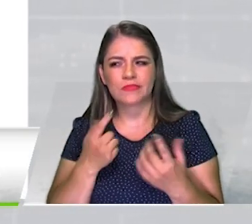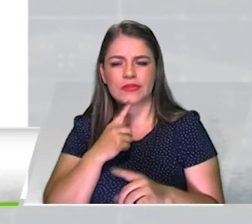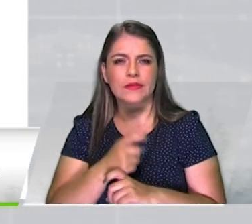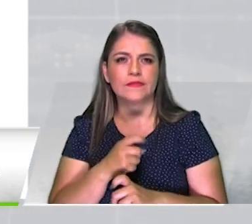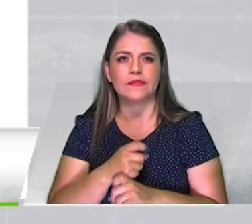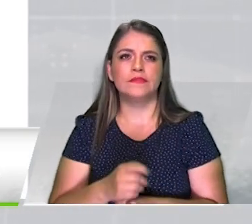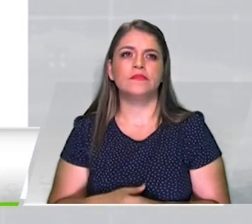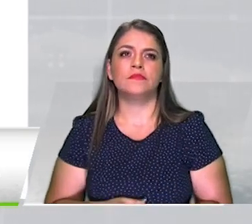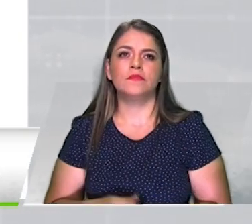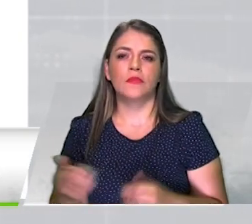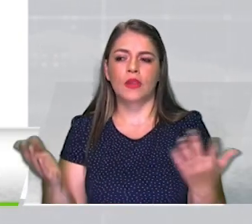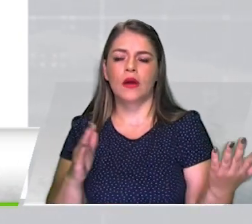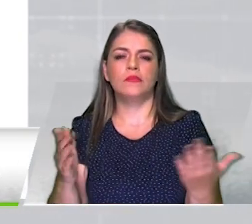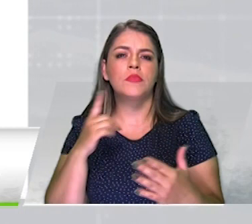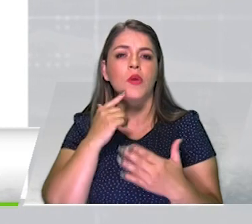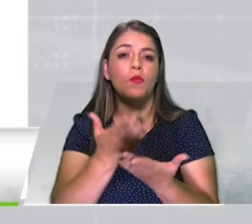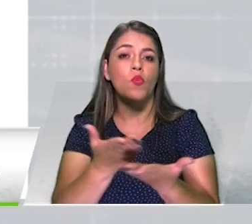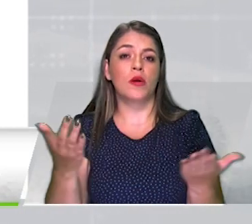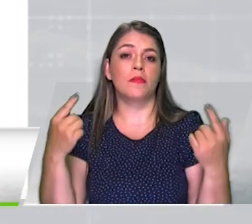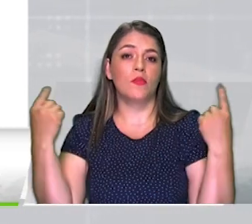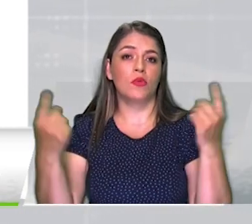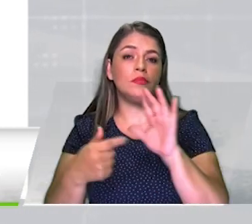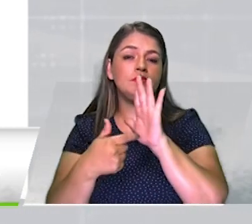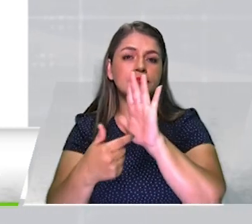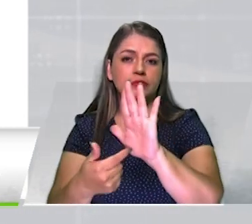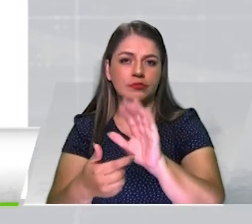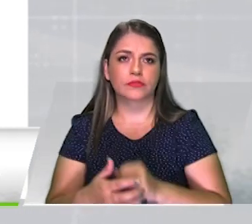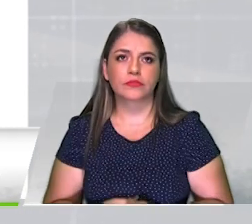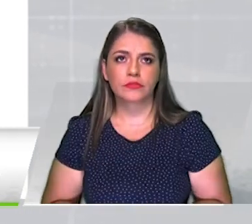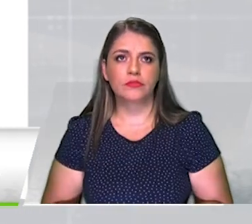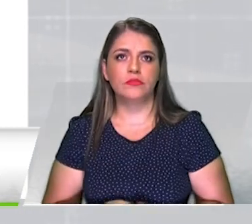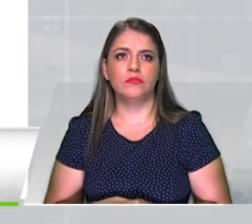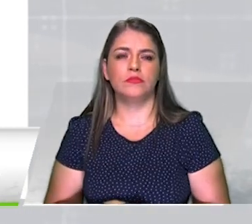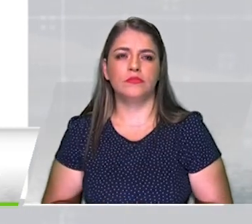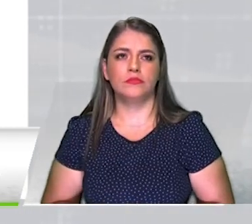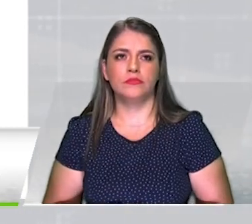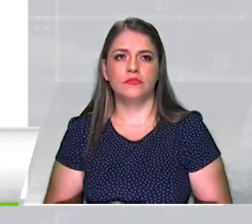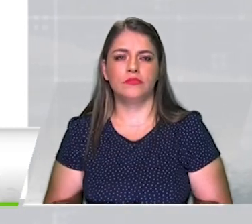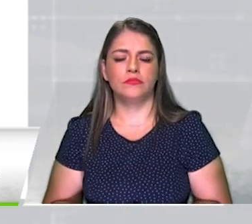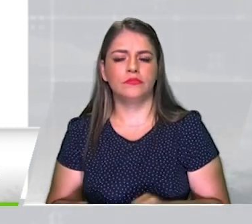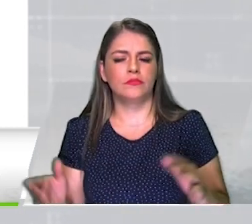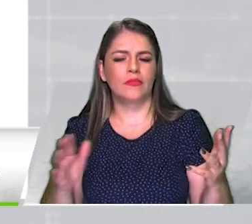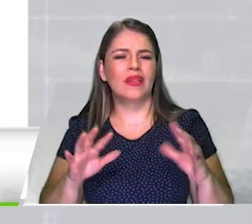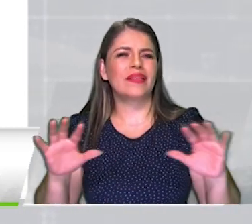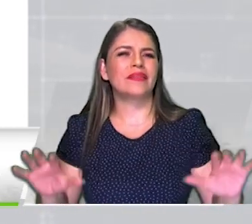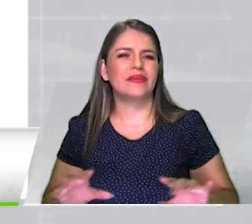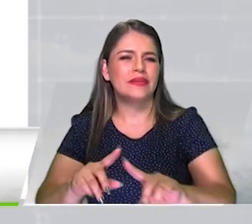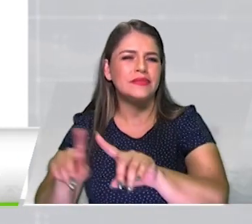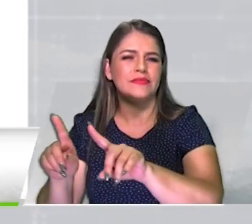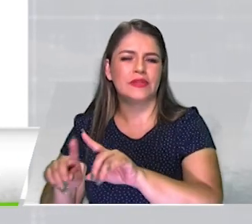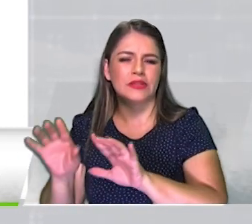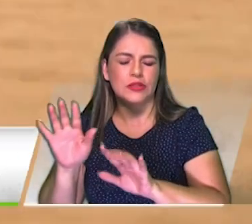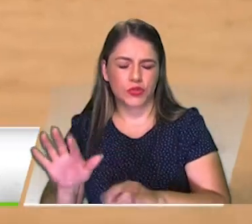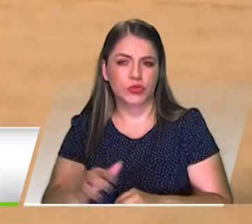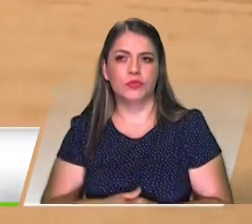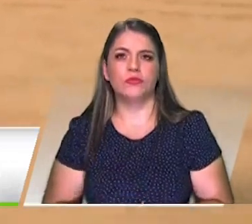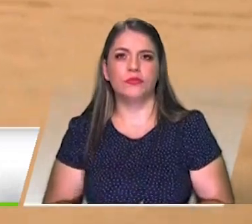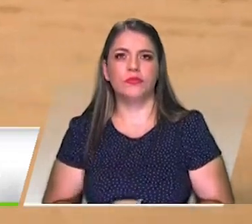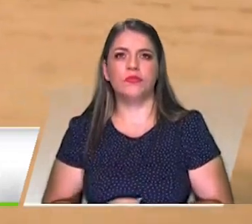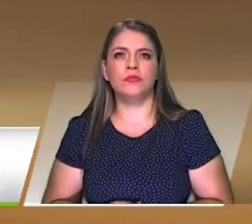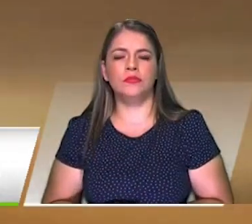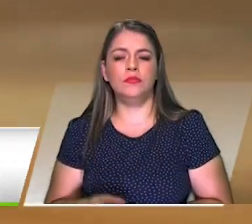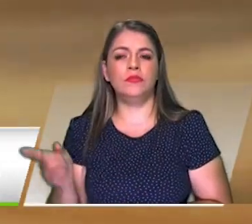contexto de la oferta pública de adquisición de fórmula por Nugil S.A.S. por acciones en el capital del grupo Nutresa S.A.